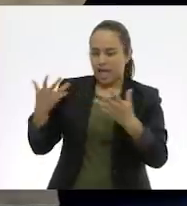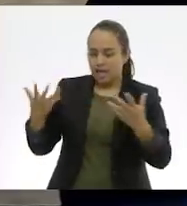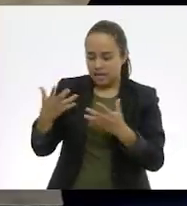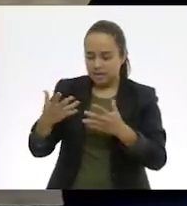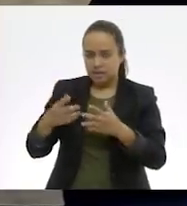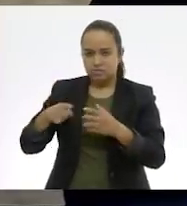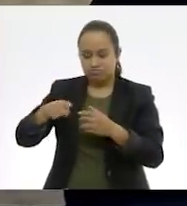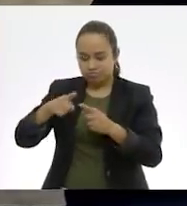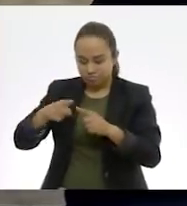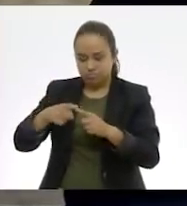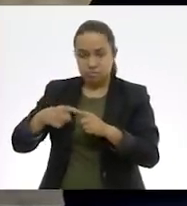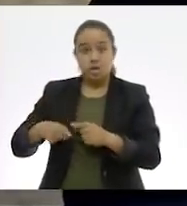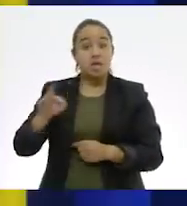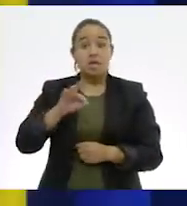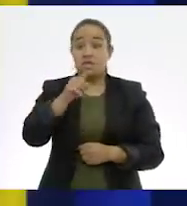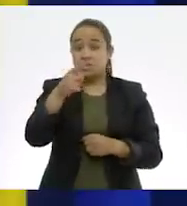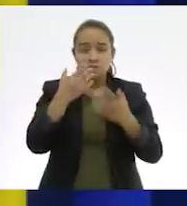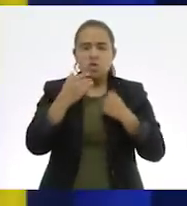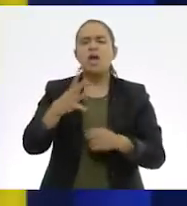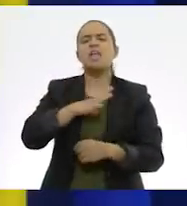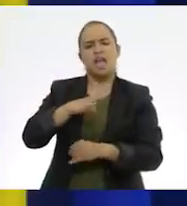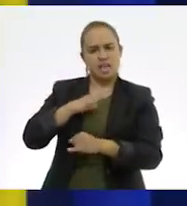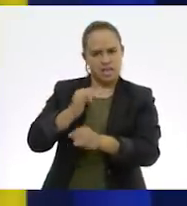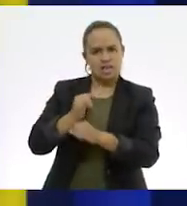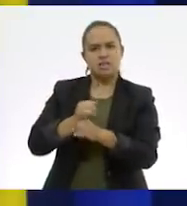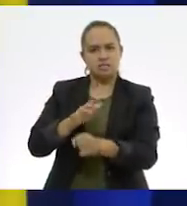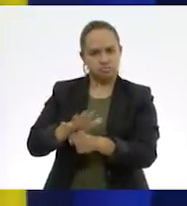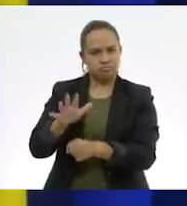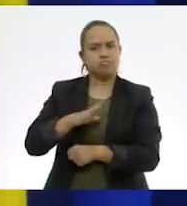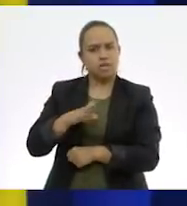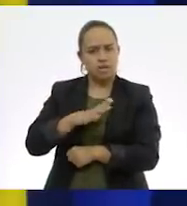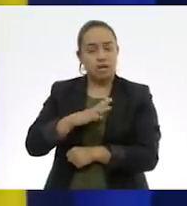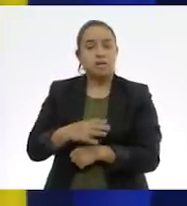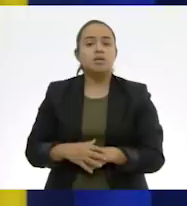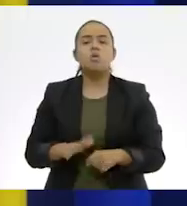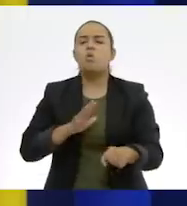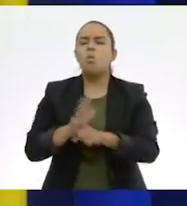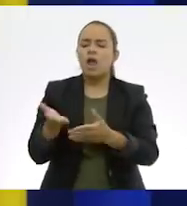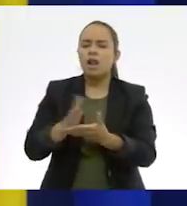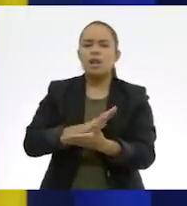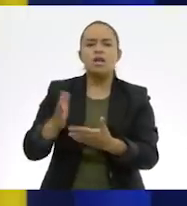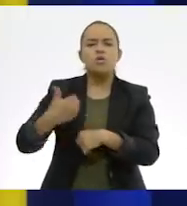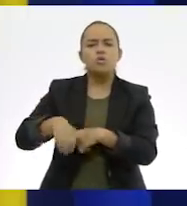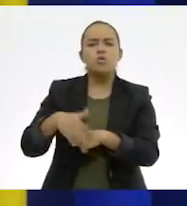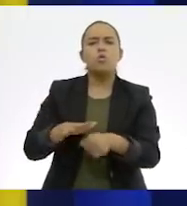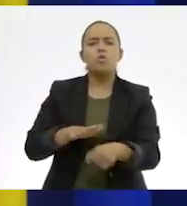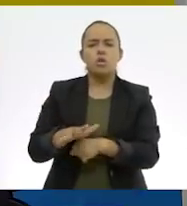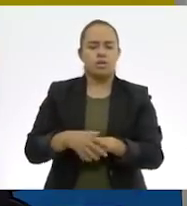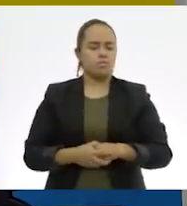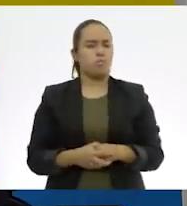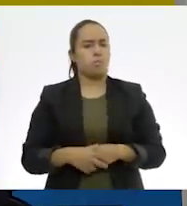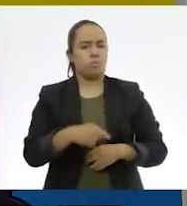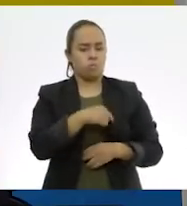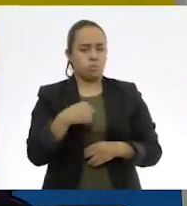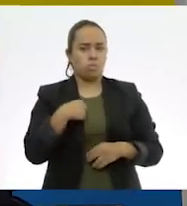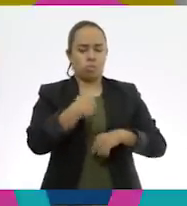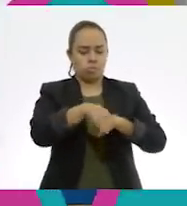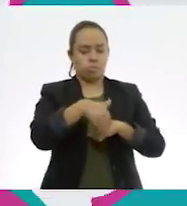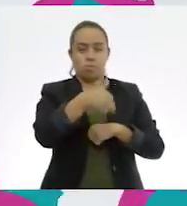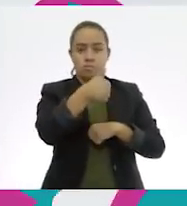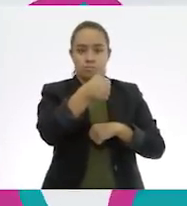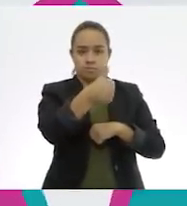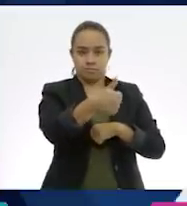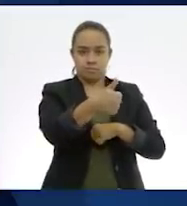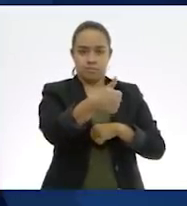Recuerden que si no lo tienen, lo pueden consultar por internet. ¿Y en qué páginas vamos a estar trabajando? Va a ser el desafío 6.